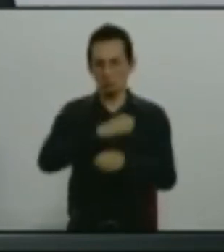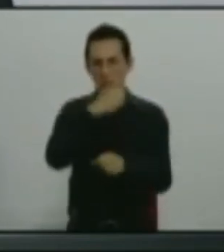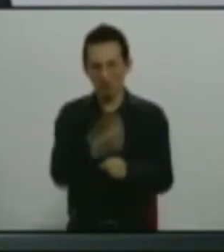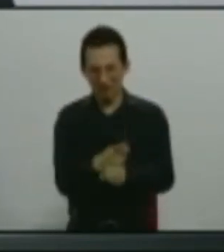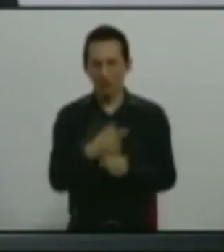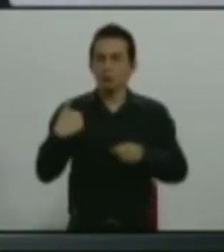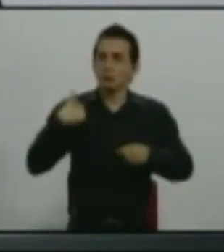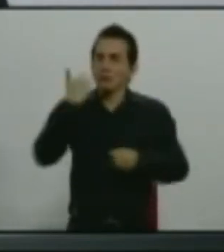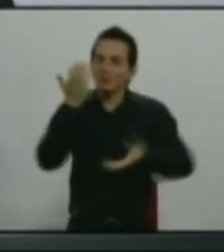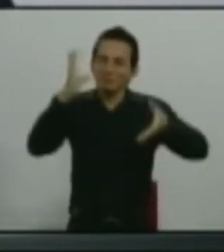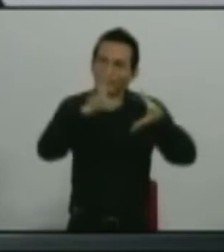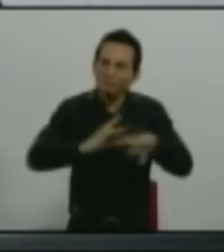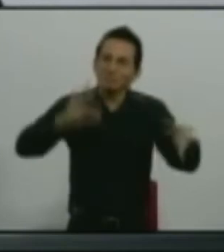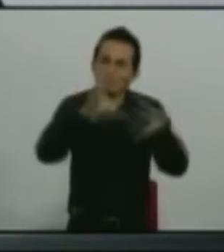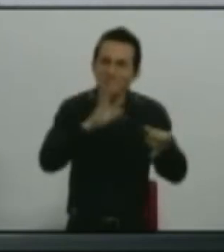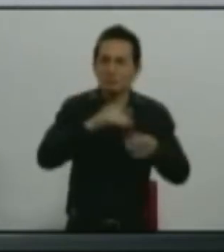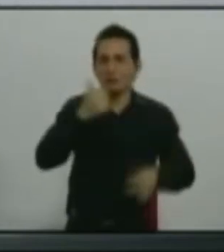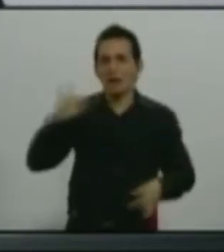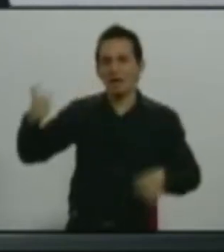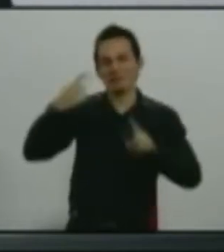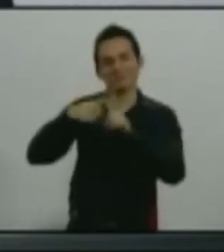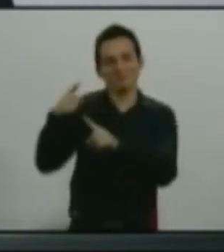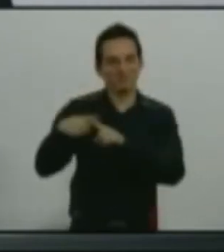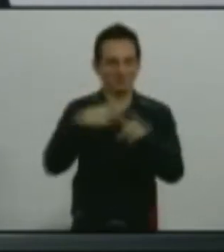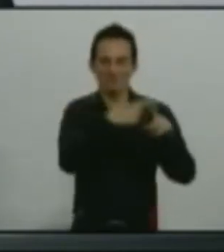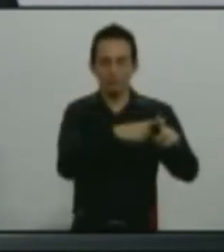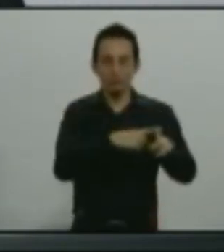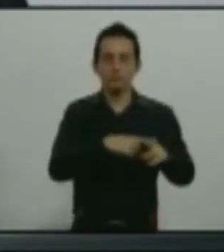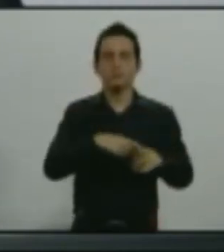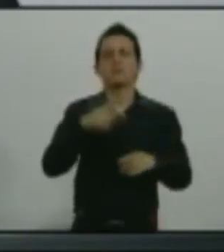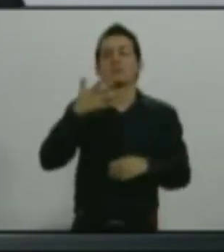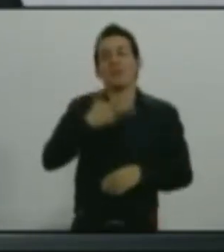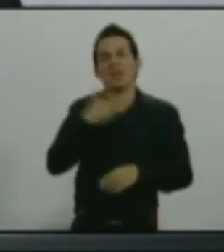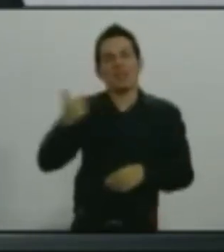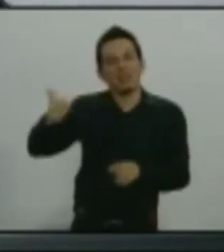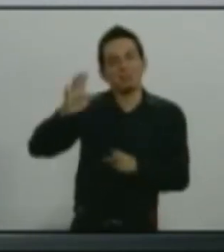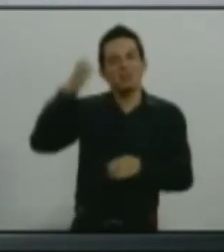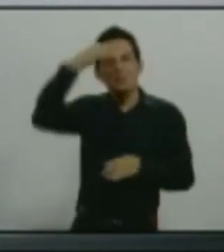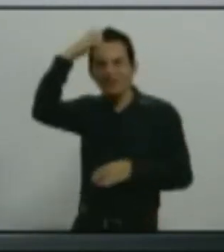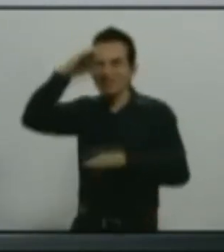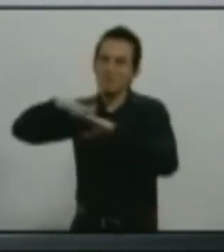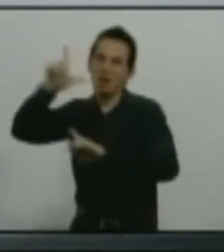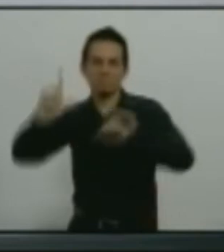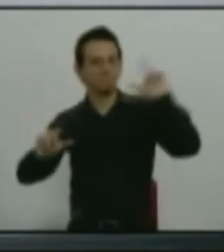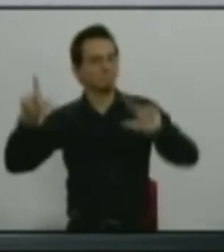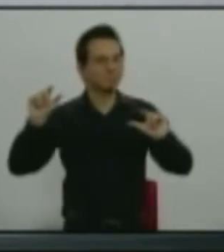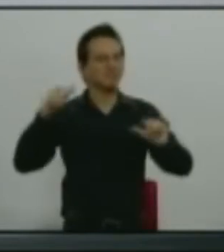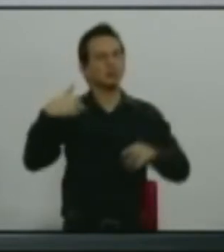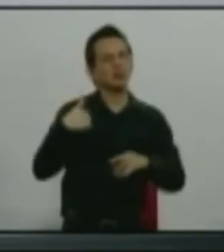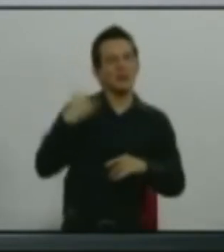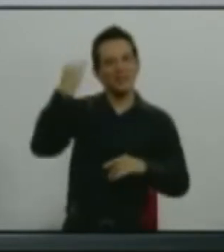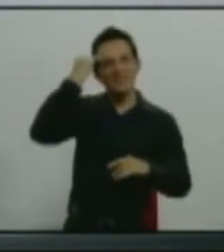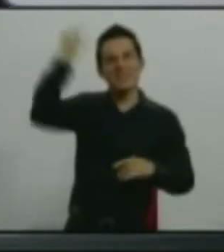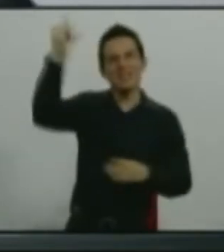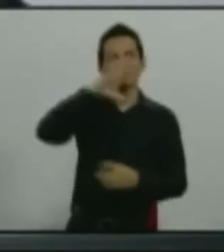clara a todos y cada uno de habitantes tapatíos qué representamos cada uno de nosotros. La experiencia que tenemos, la congruencia con nuestras diferentes acciones